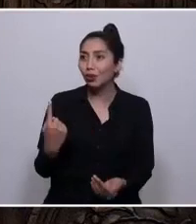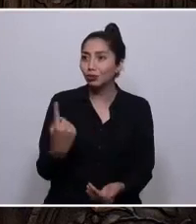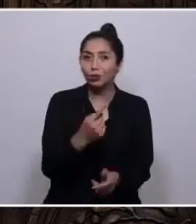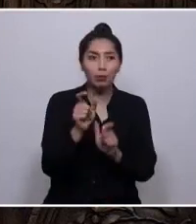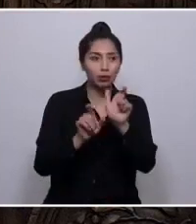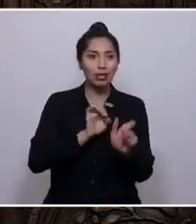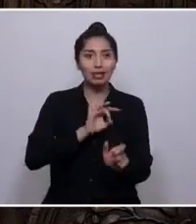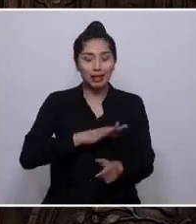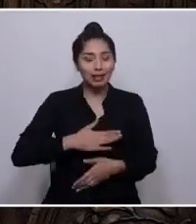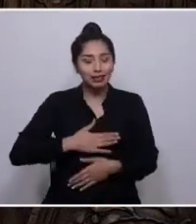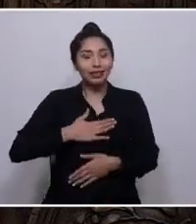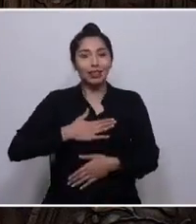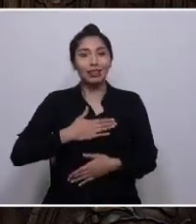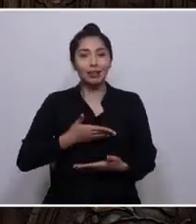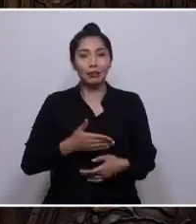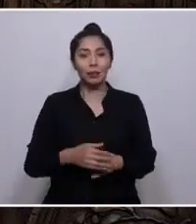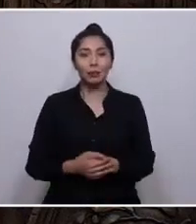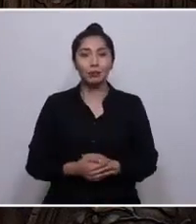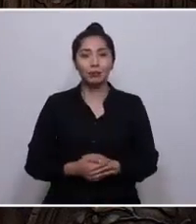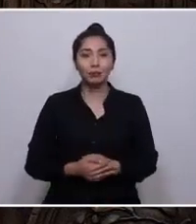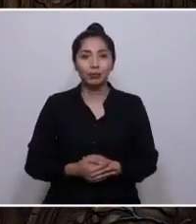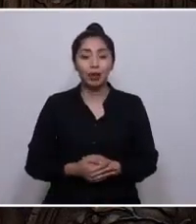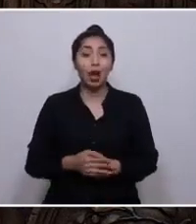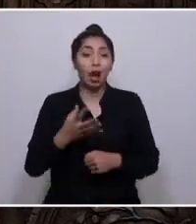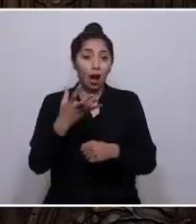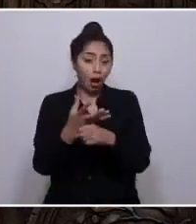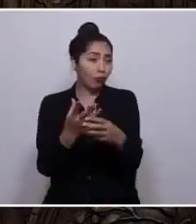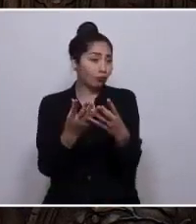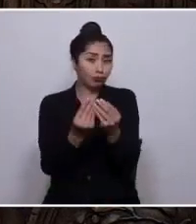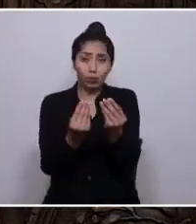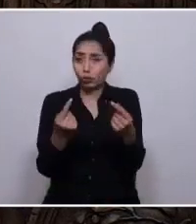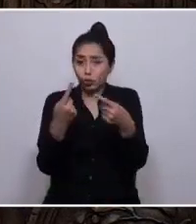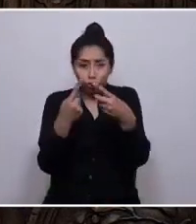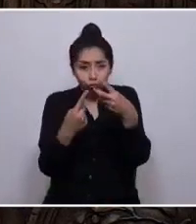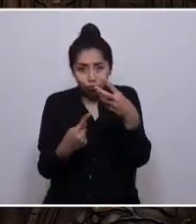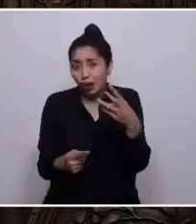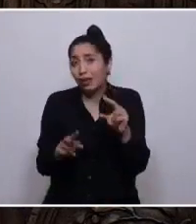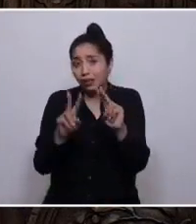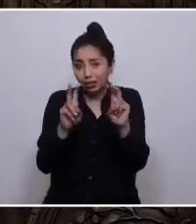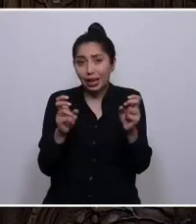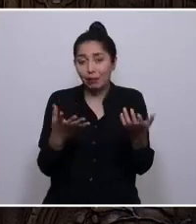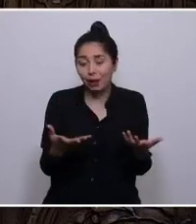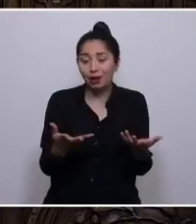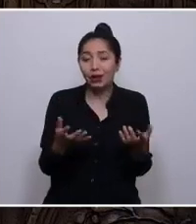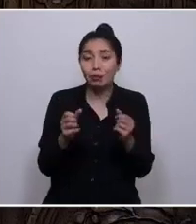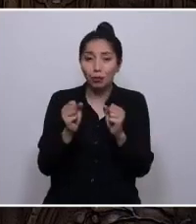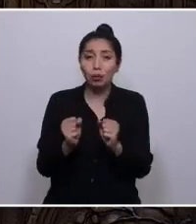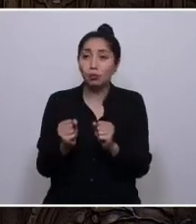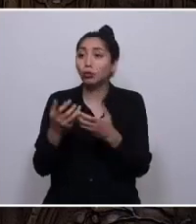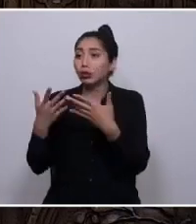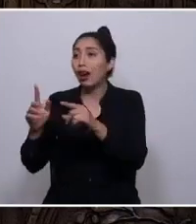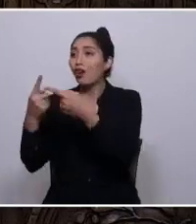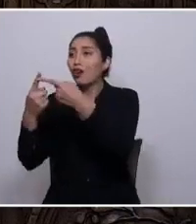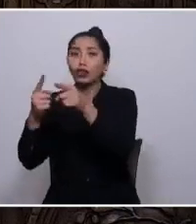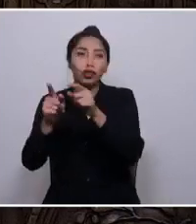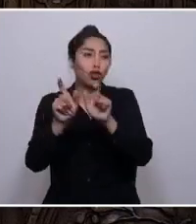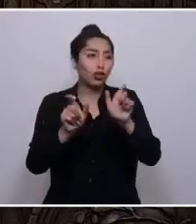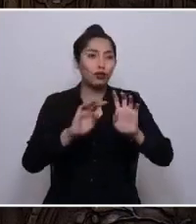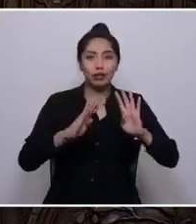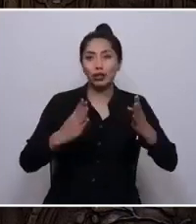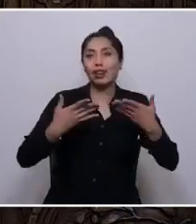chilenos y chilenas. Seguramente hay muchos temas que los colegas convencionales ya han dicho acá.